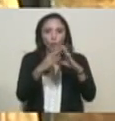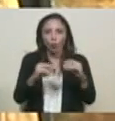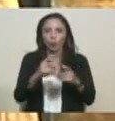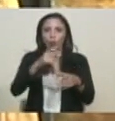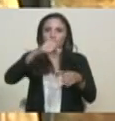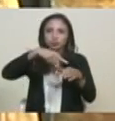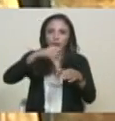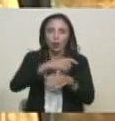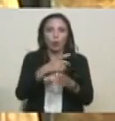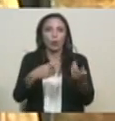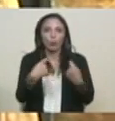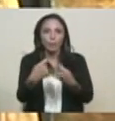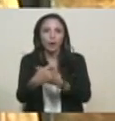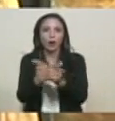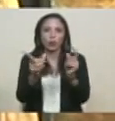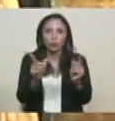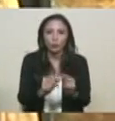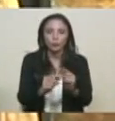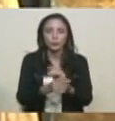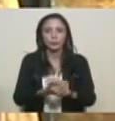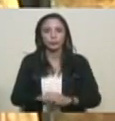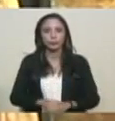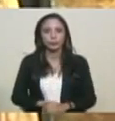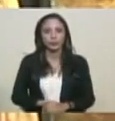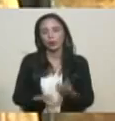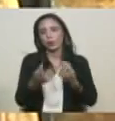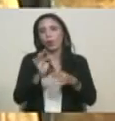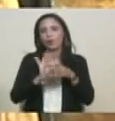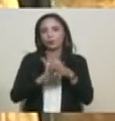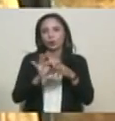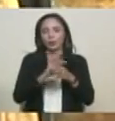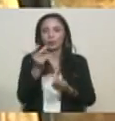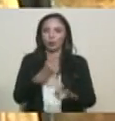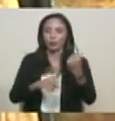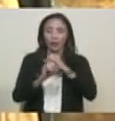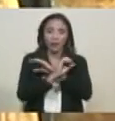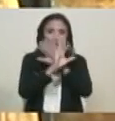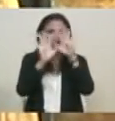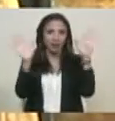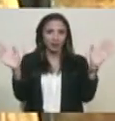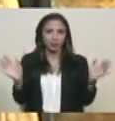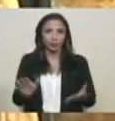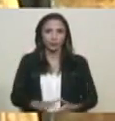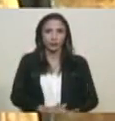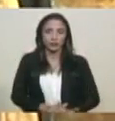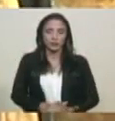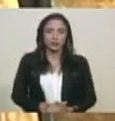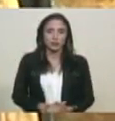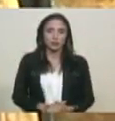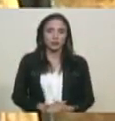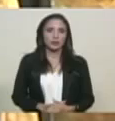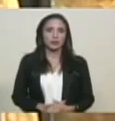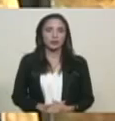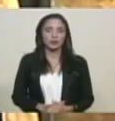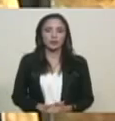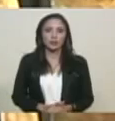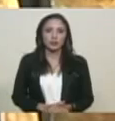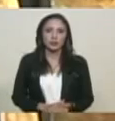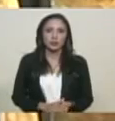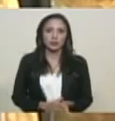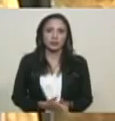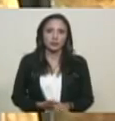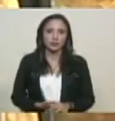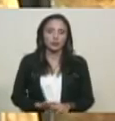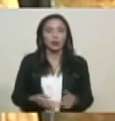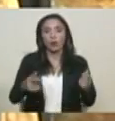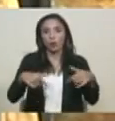del tributo, por la vía del funcionamiento de la economía. Estamos claritos. Estamos claritos en este tema. Hoy estamos más claros que nunca,